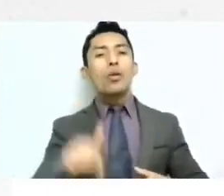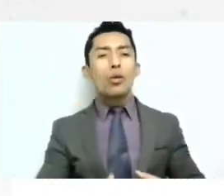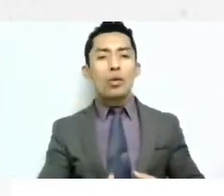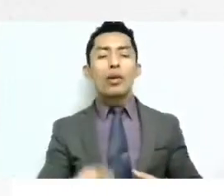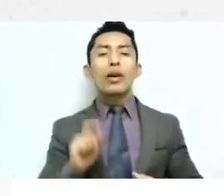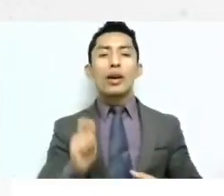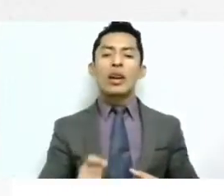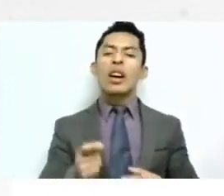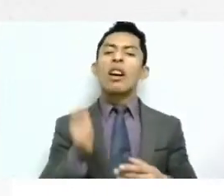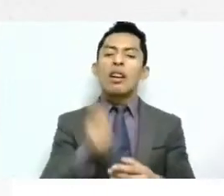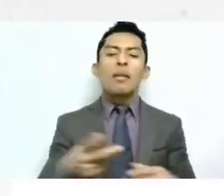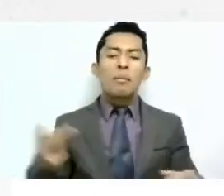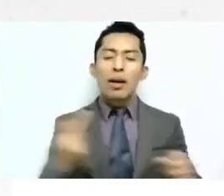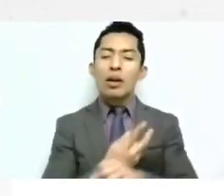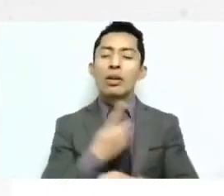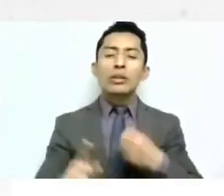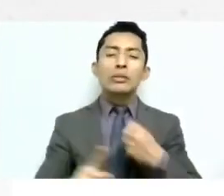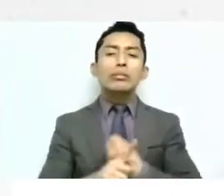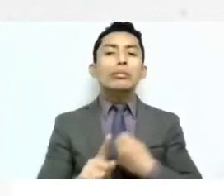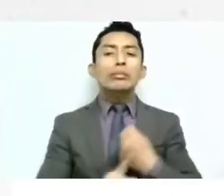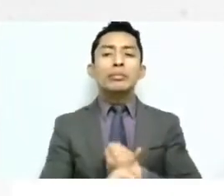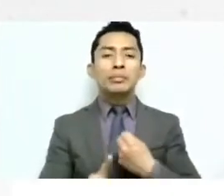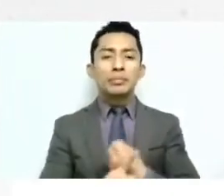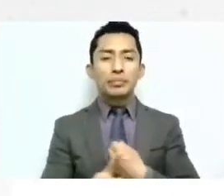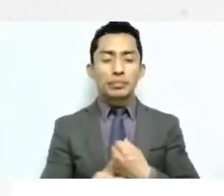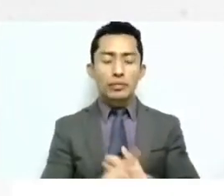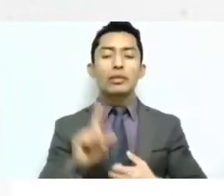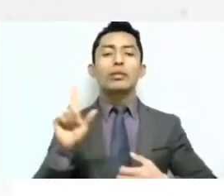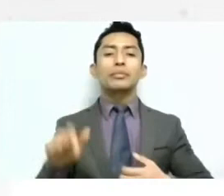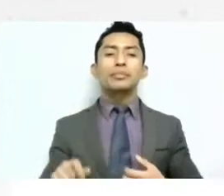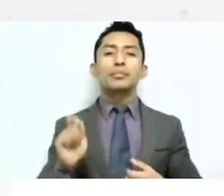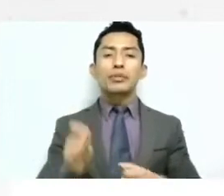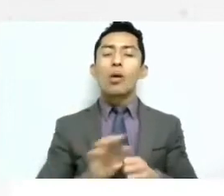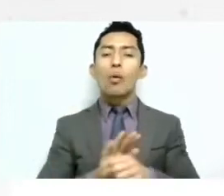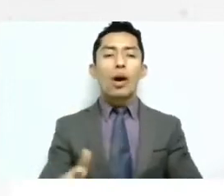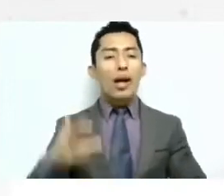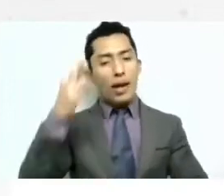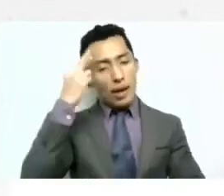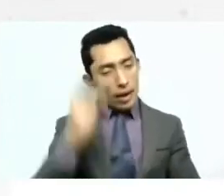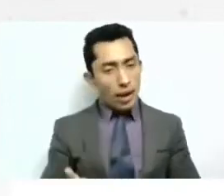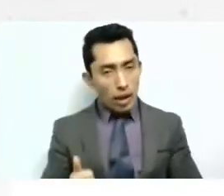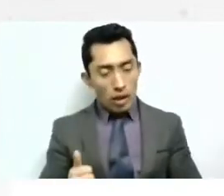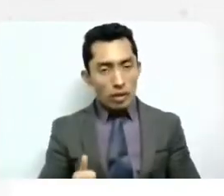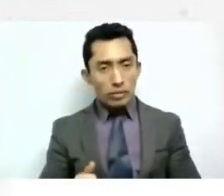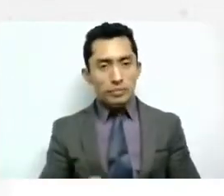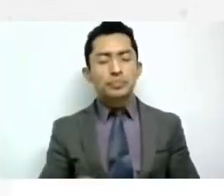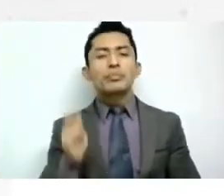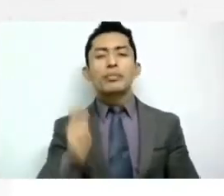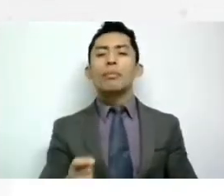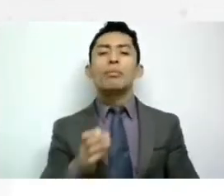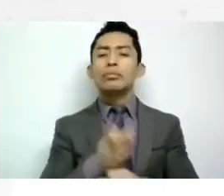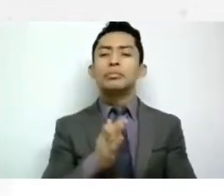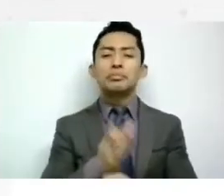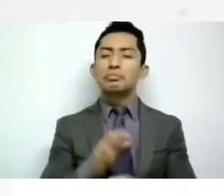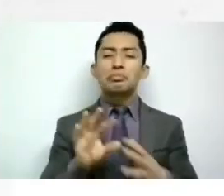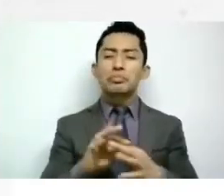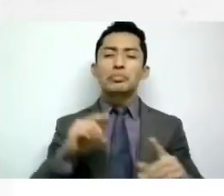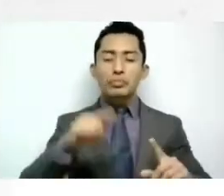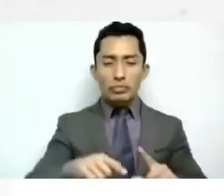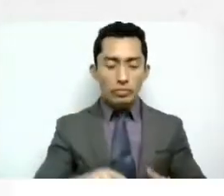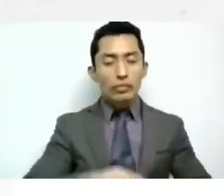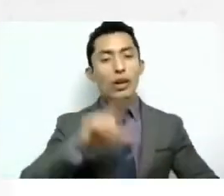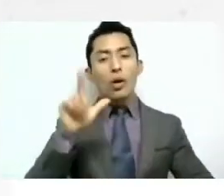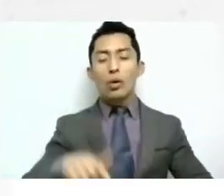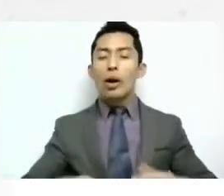antecedentes del asunto el considerando que son motivos o razones de a qué es lo que estamos viendo los puntos